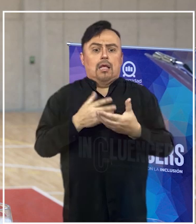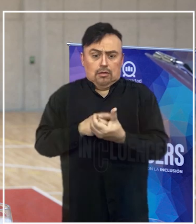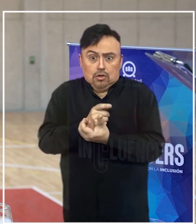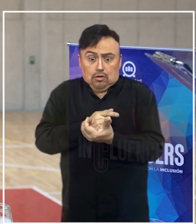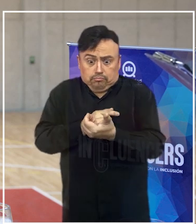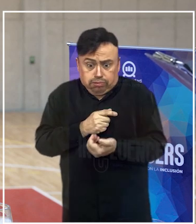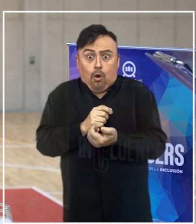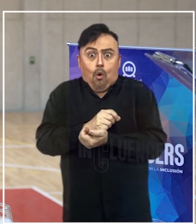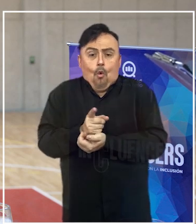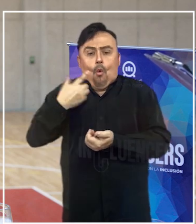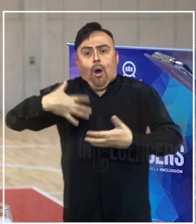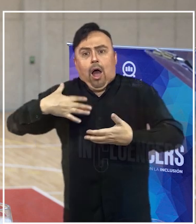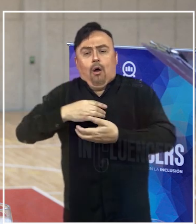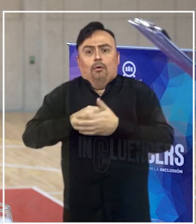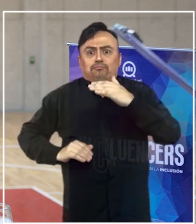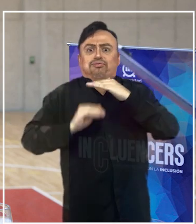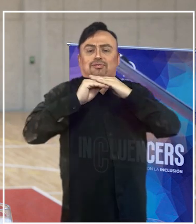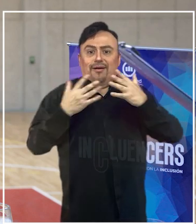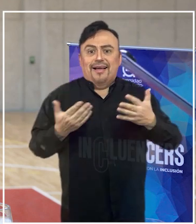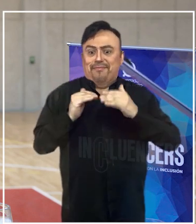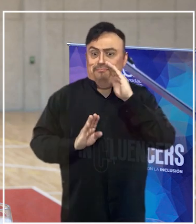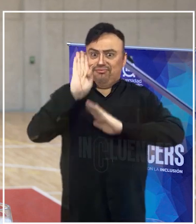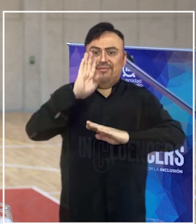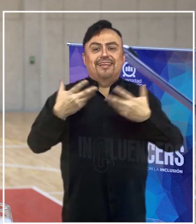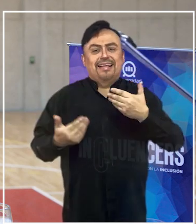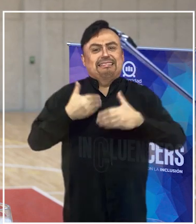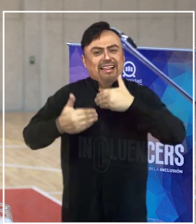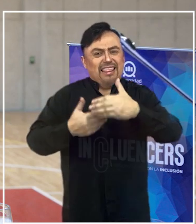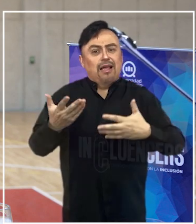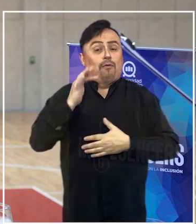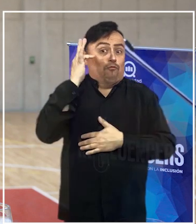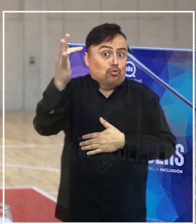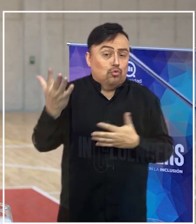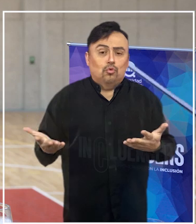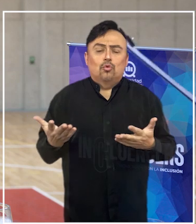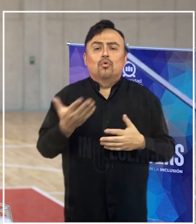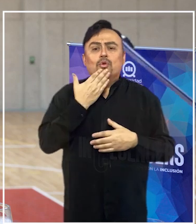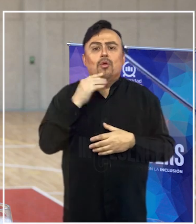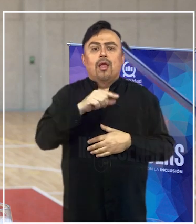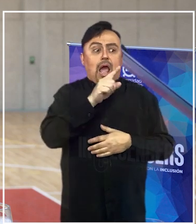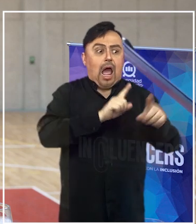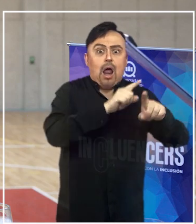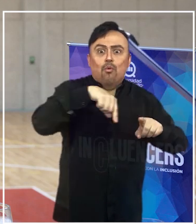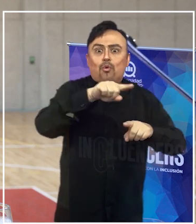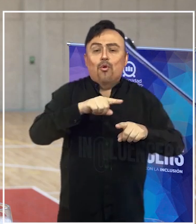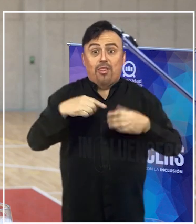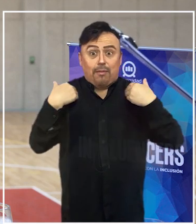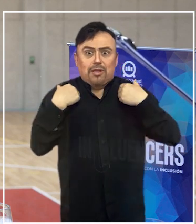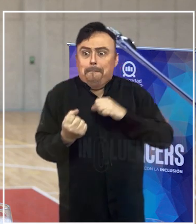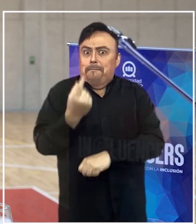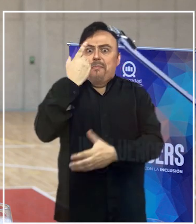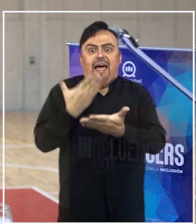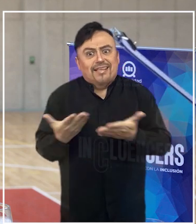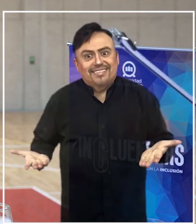con superar expectativas personales, tiene que ver con el desarrollo también futuro. Para muchos eran sus primeros juegos, por lo tanto eso